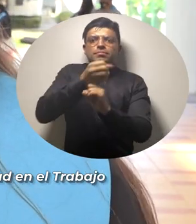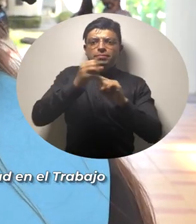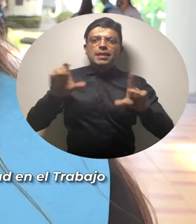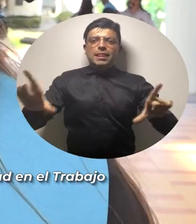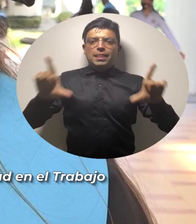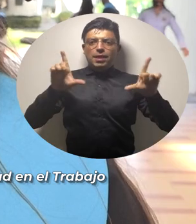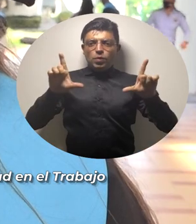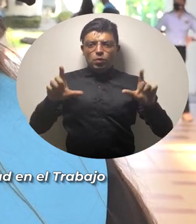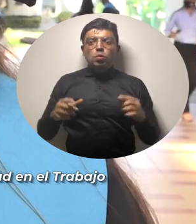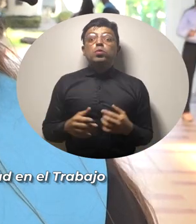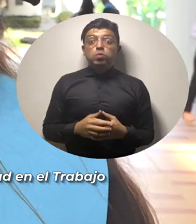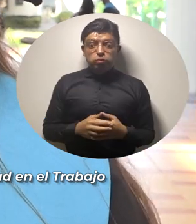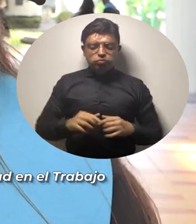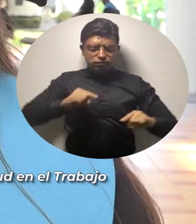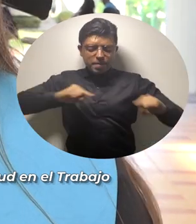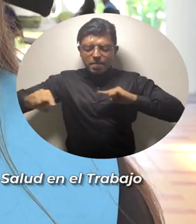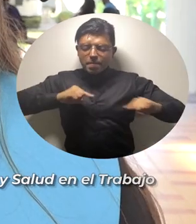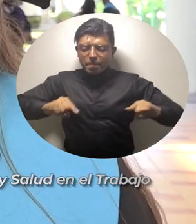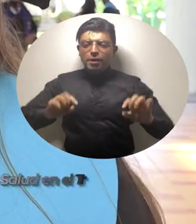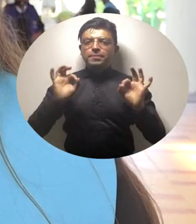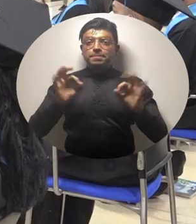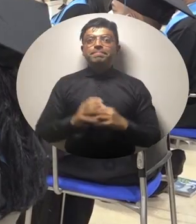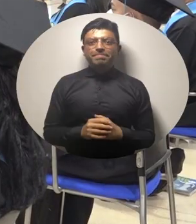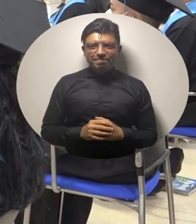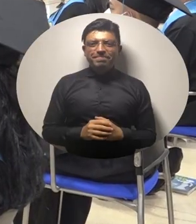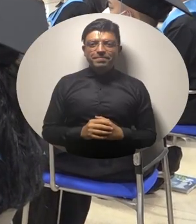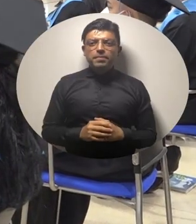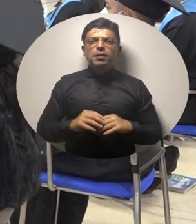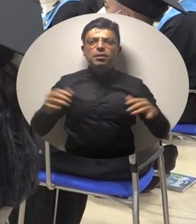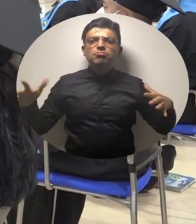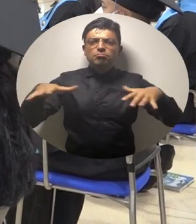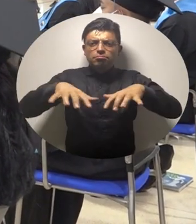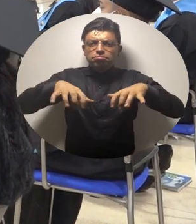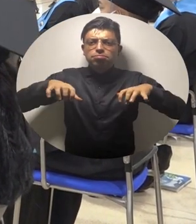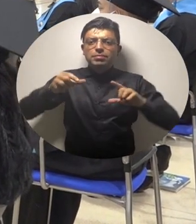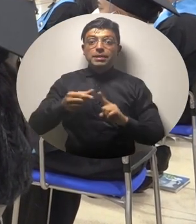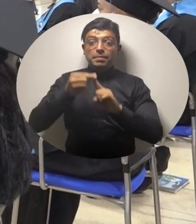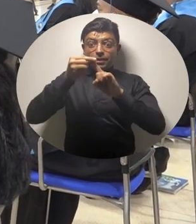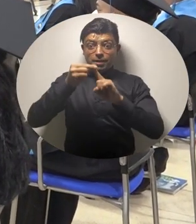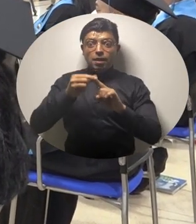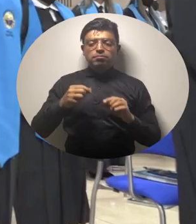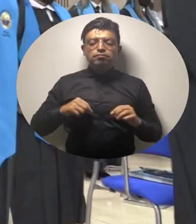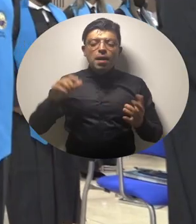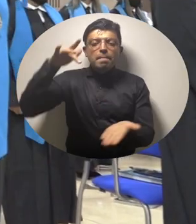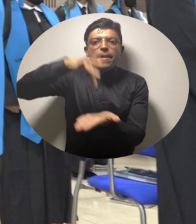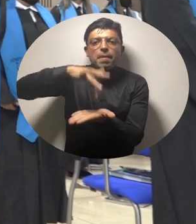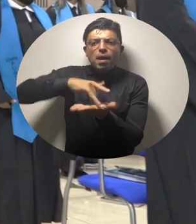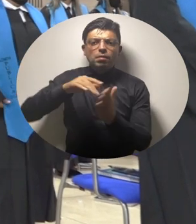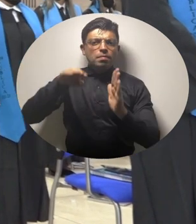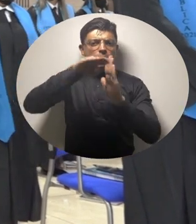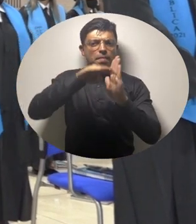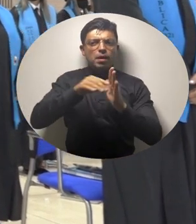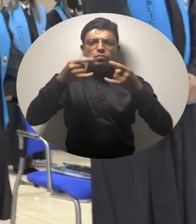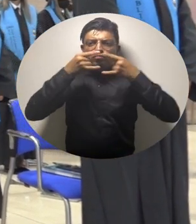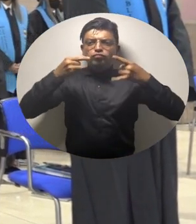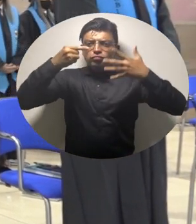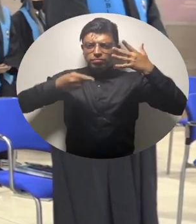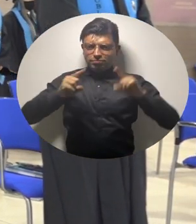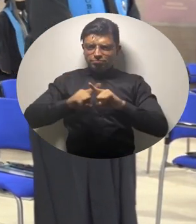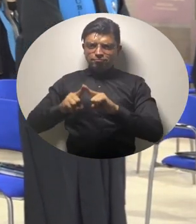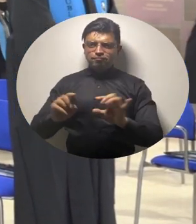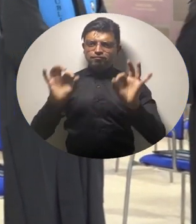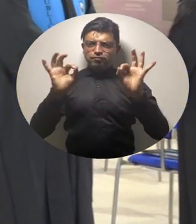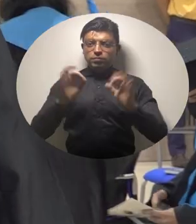obtener este título de administradores. A través de una ceremonia especial celebrada físicamente con todos los